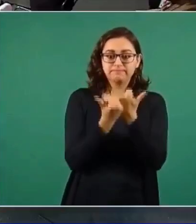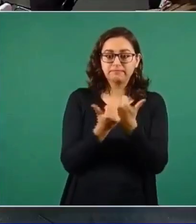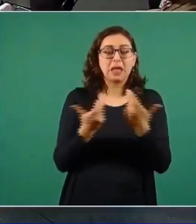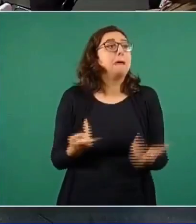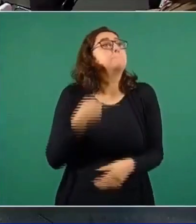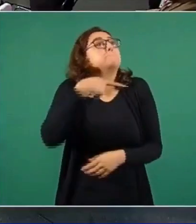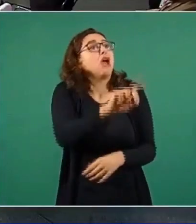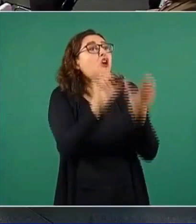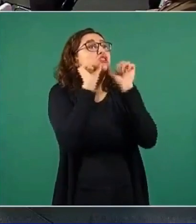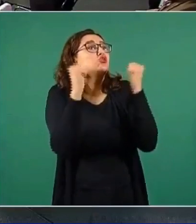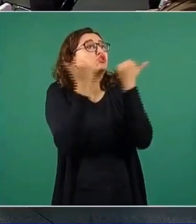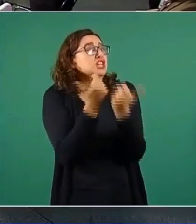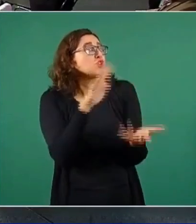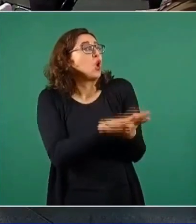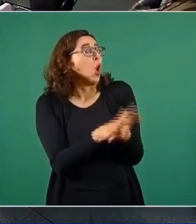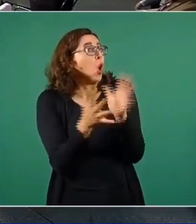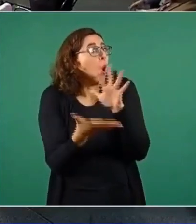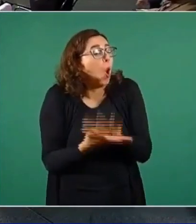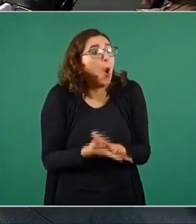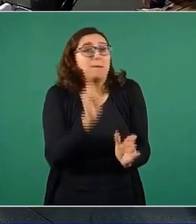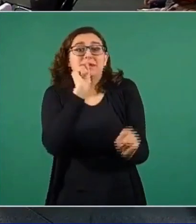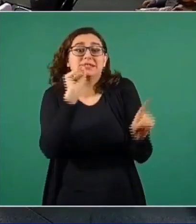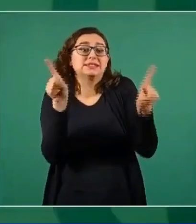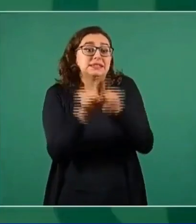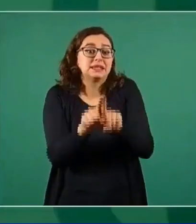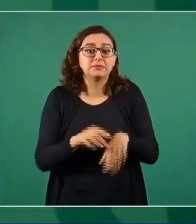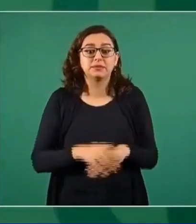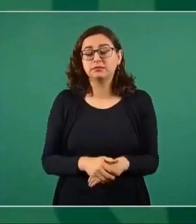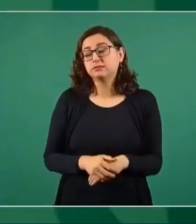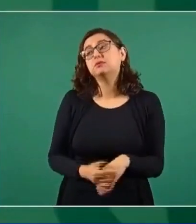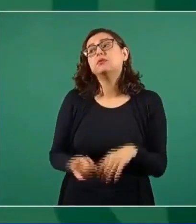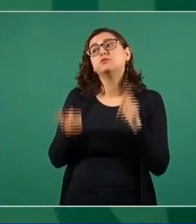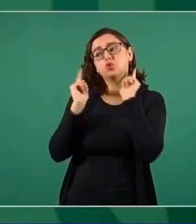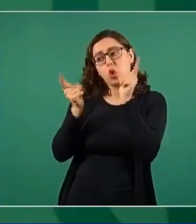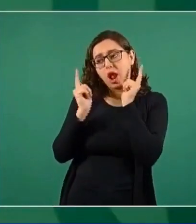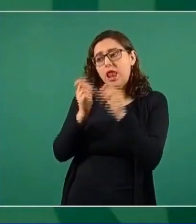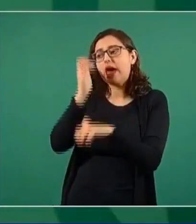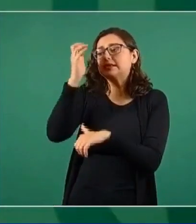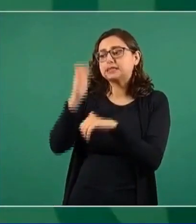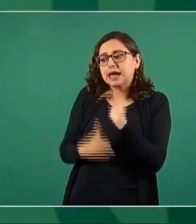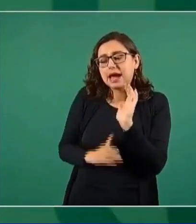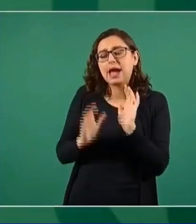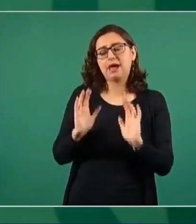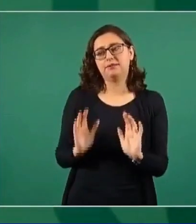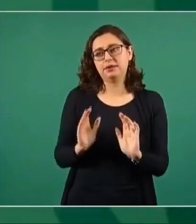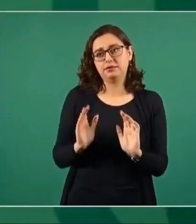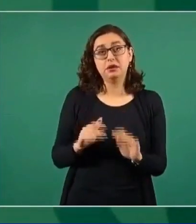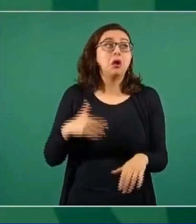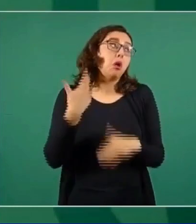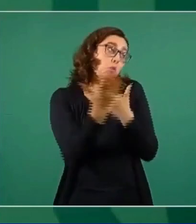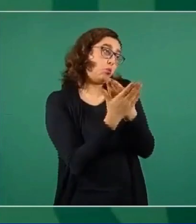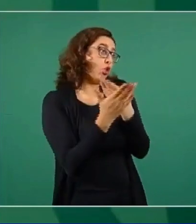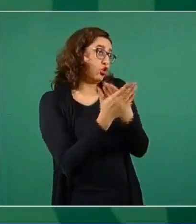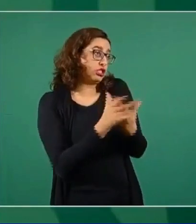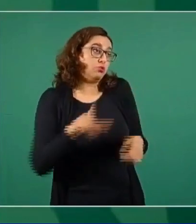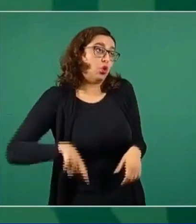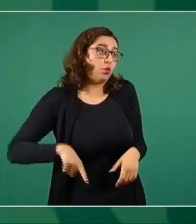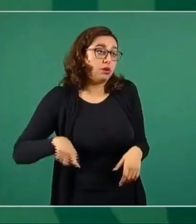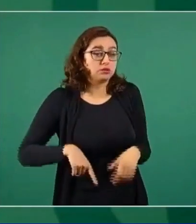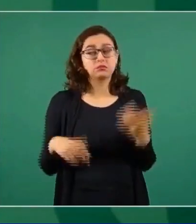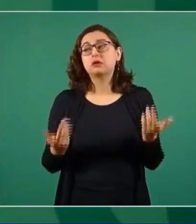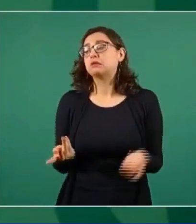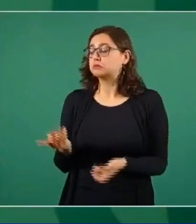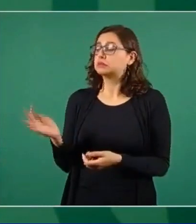comparsas, presidente. Ojalá ya no lo sean. En el próximo gobierno. hay que modificar la ley.